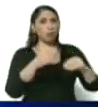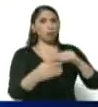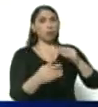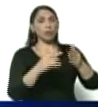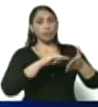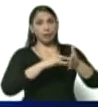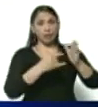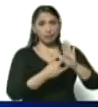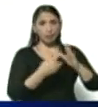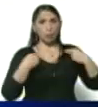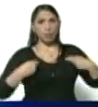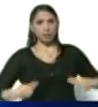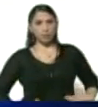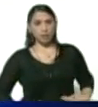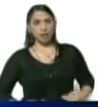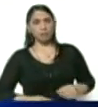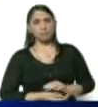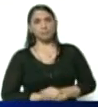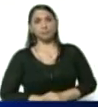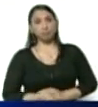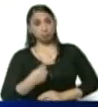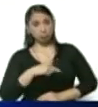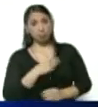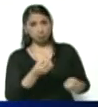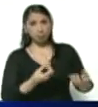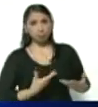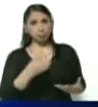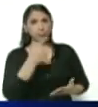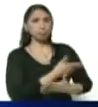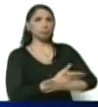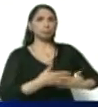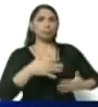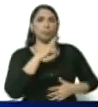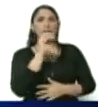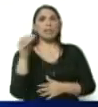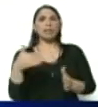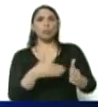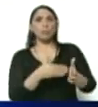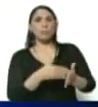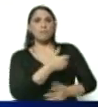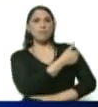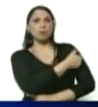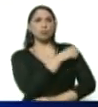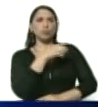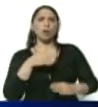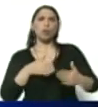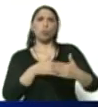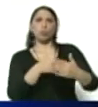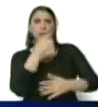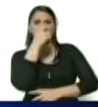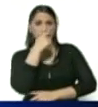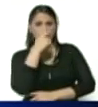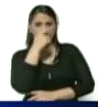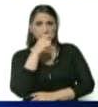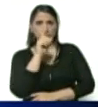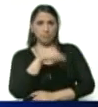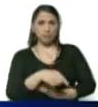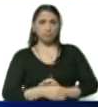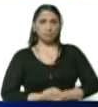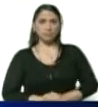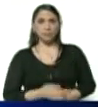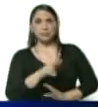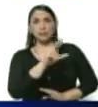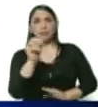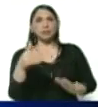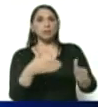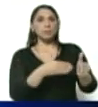humanitaria no reembolsable. Hemos recibido 1.500.000 dosis de vacunas contra la gripe y también hemos recibido 30